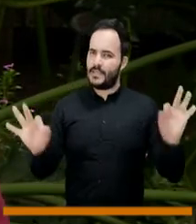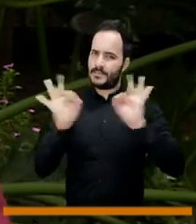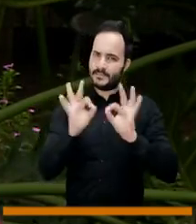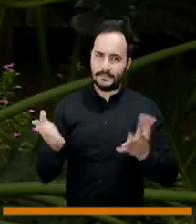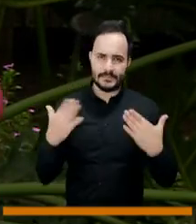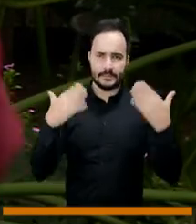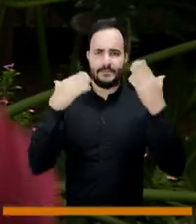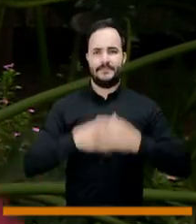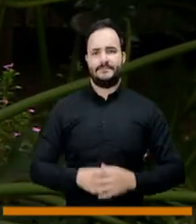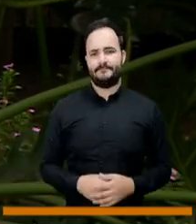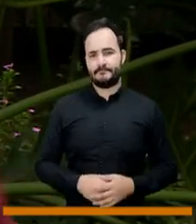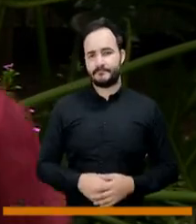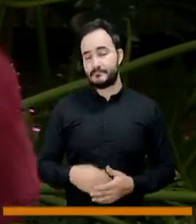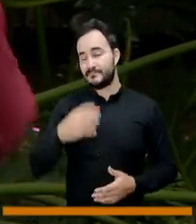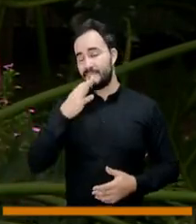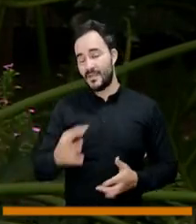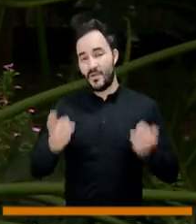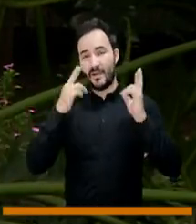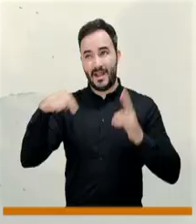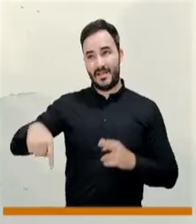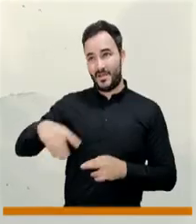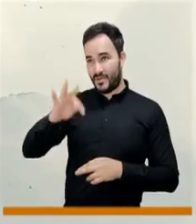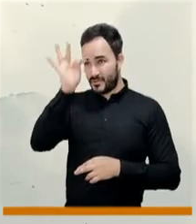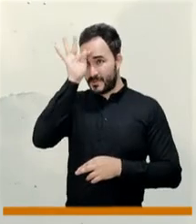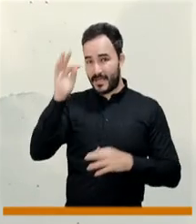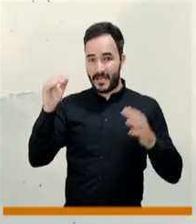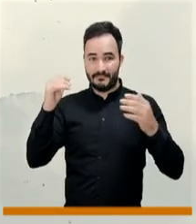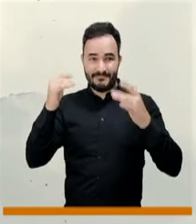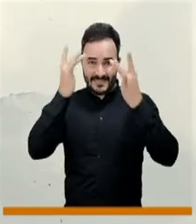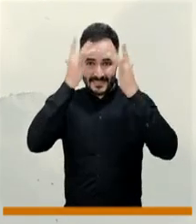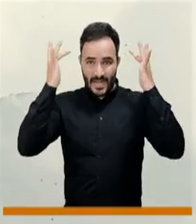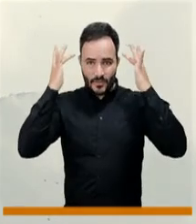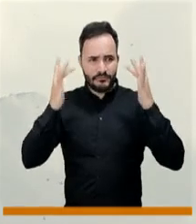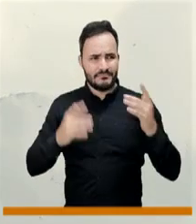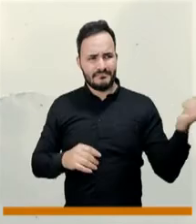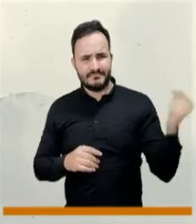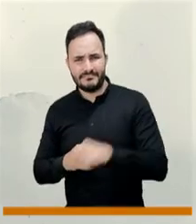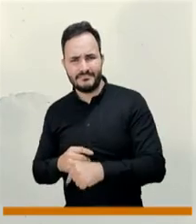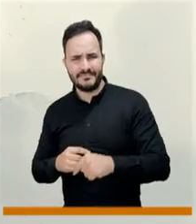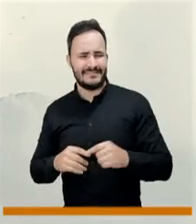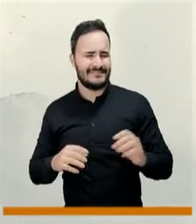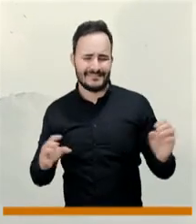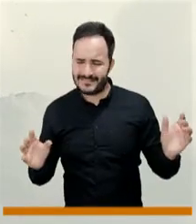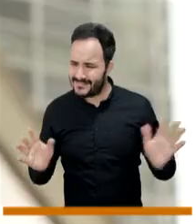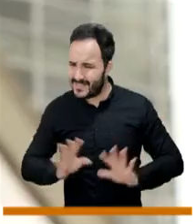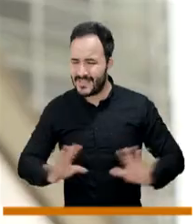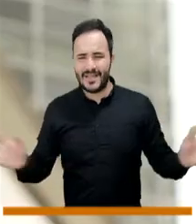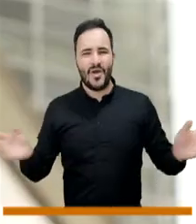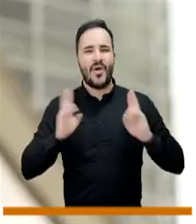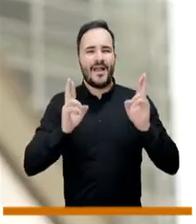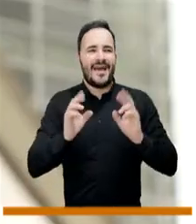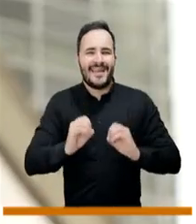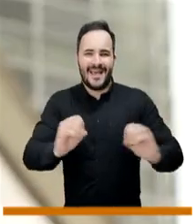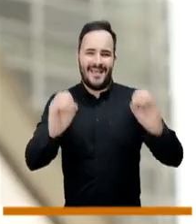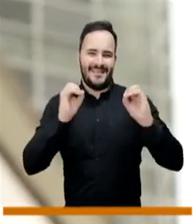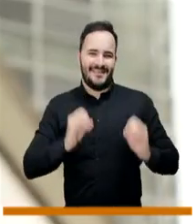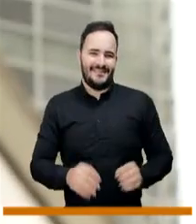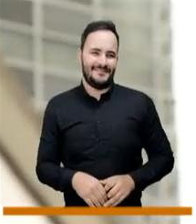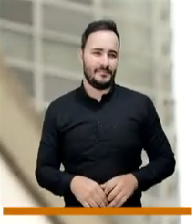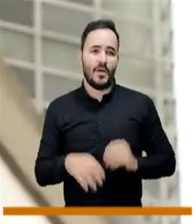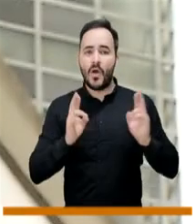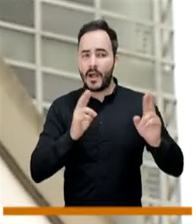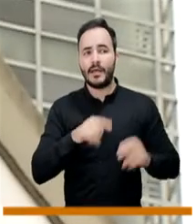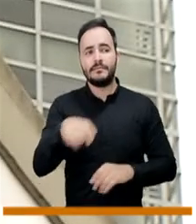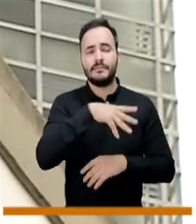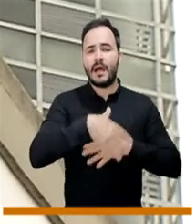vuelvo e insisto en esta institución, ojalá la gente no tuviera que venir a este hospital mental. Esto no es lo ideal, lo ideal es que la gente pueda conversar,